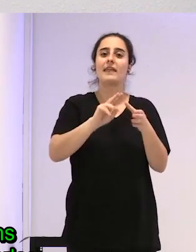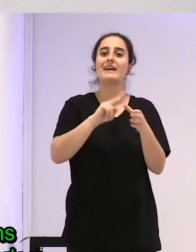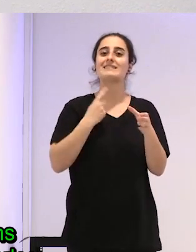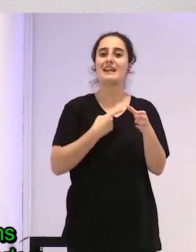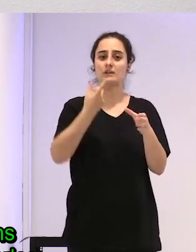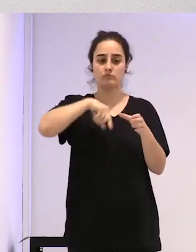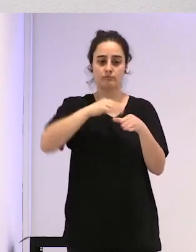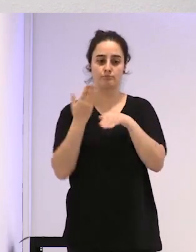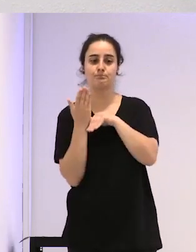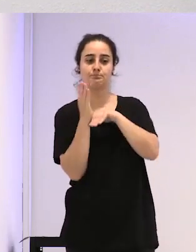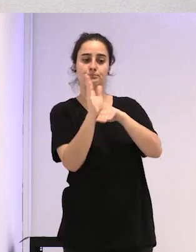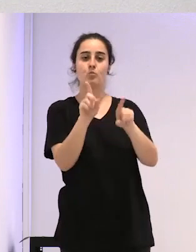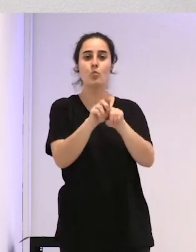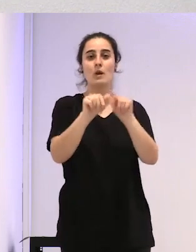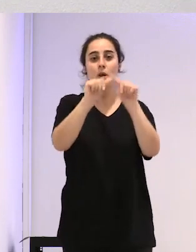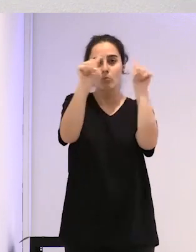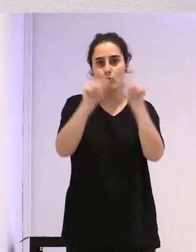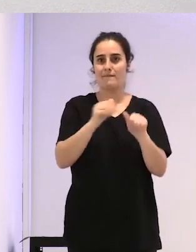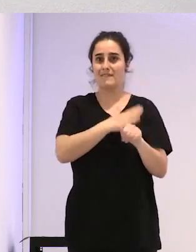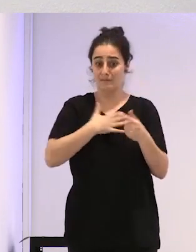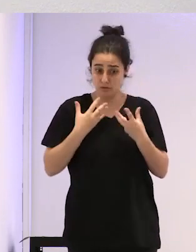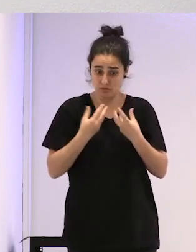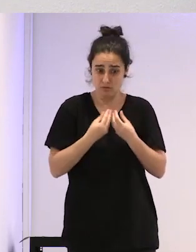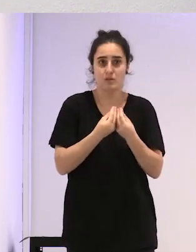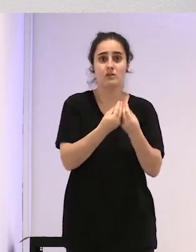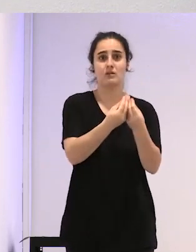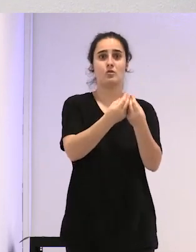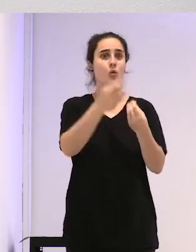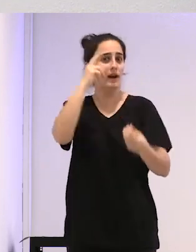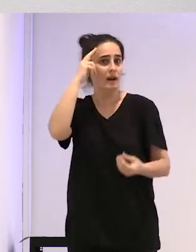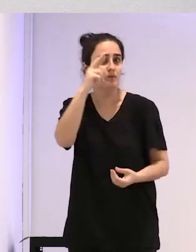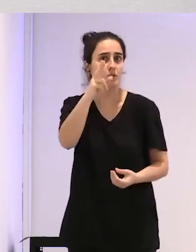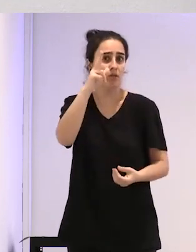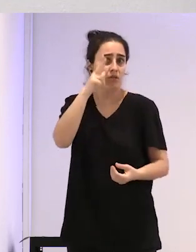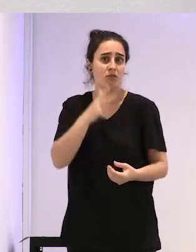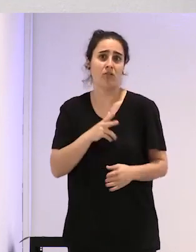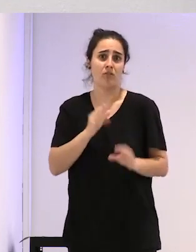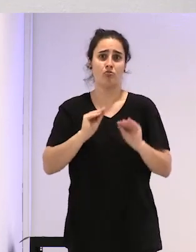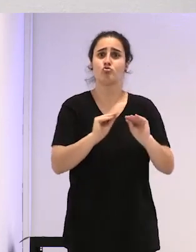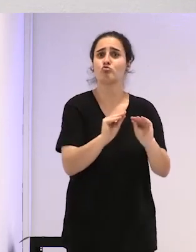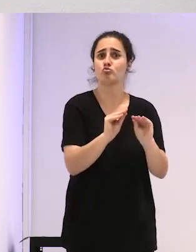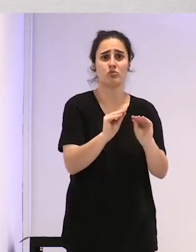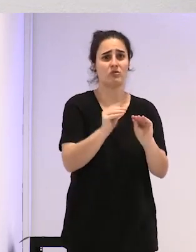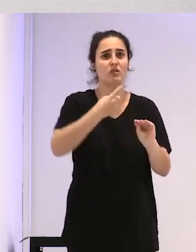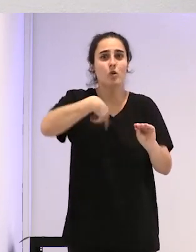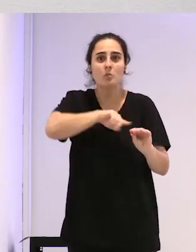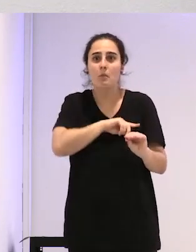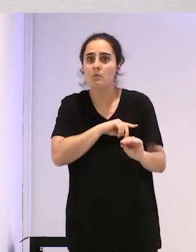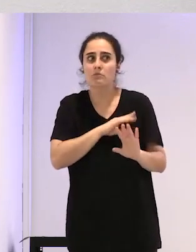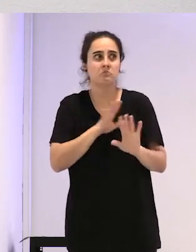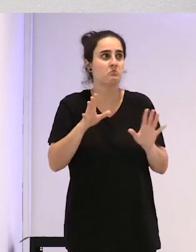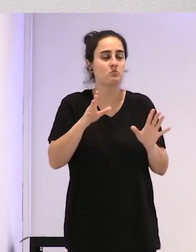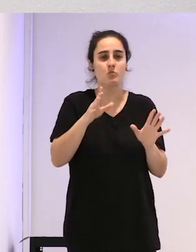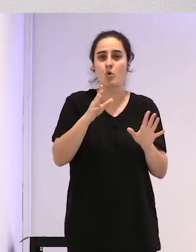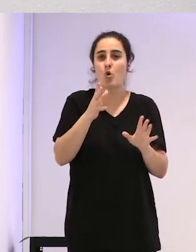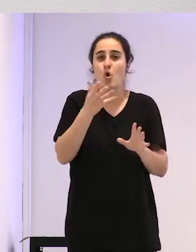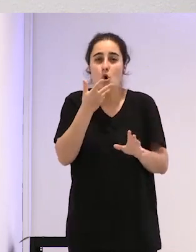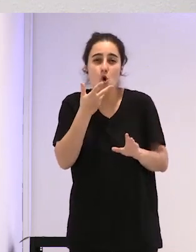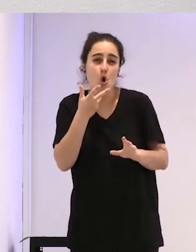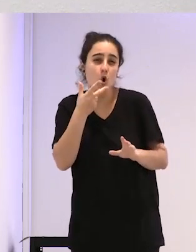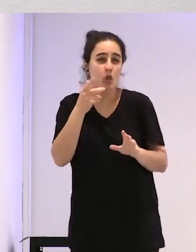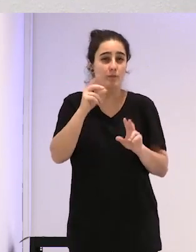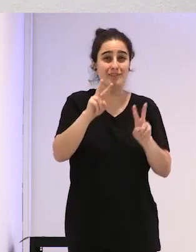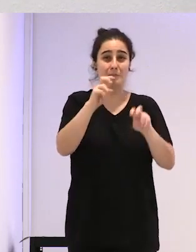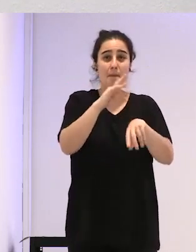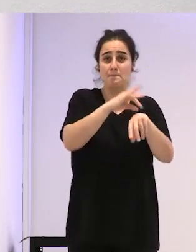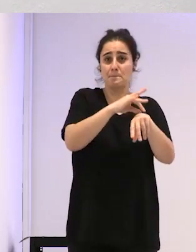acompañarles desde el respeto y la dignidad que se merecen, con toda la humildad de no tener ningún conocimiento, no de la